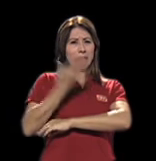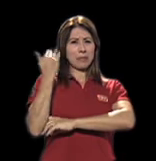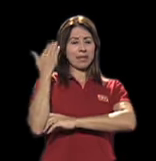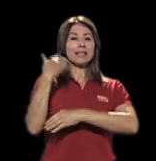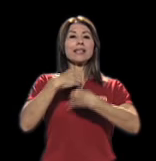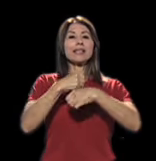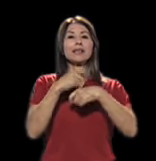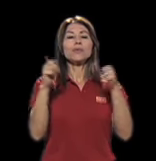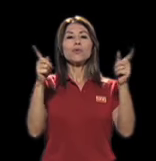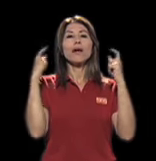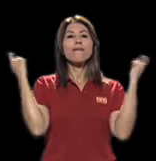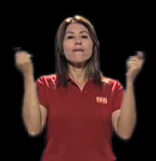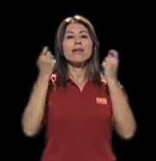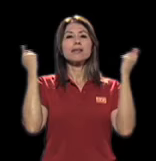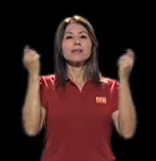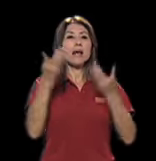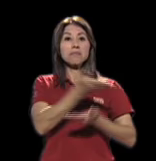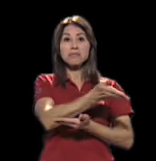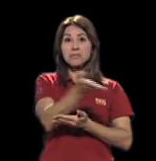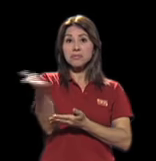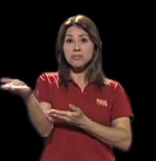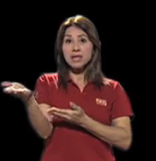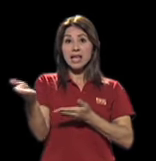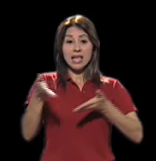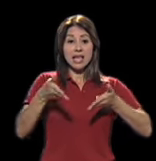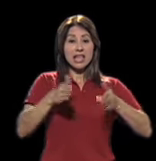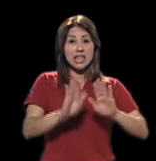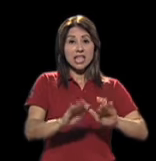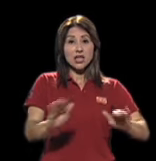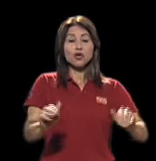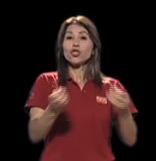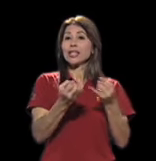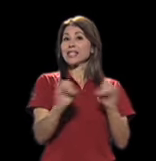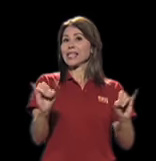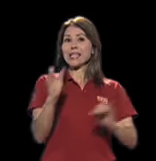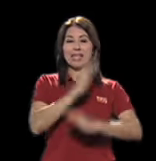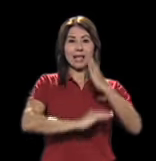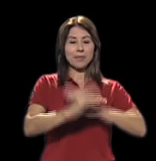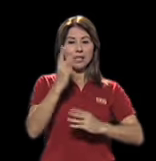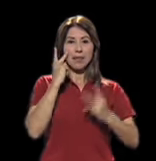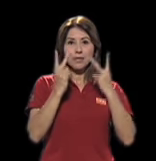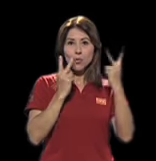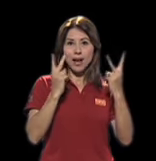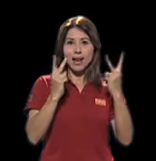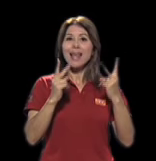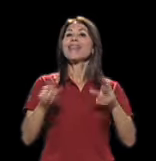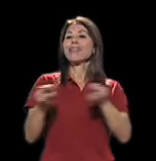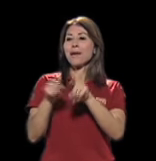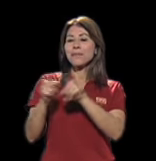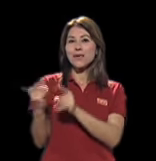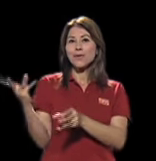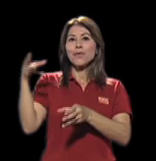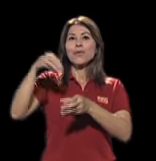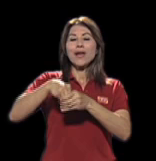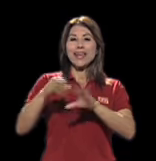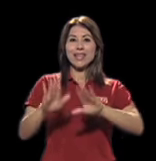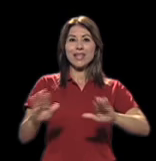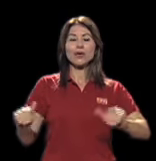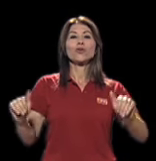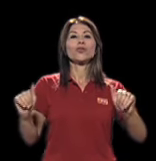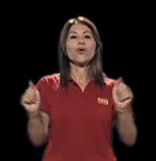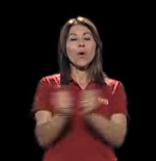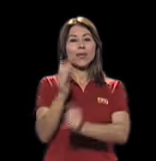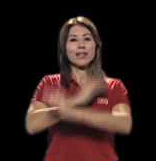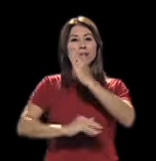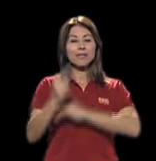hicimos una fiesta con niños sin discapacidad visual y niños con discapacidad visual, llevamos un inflable para